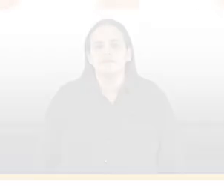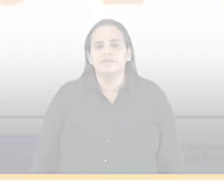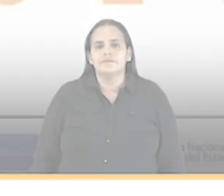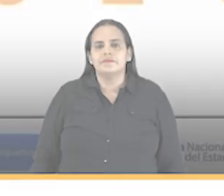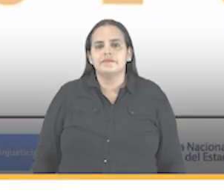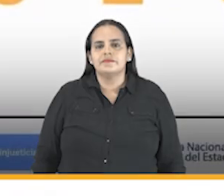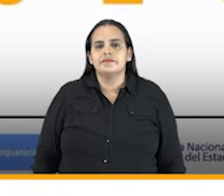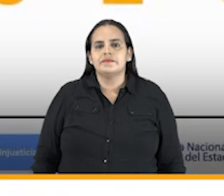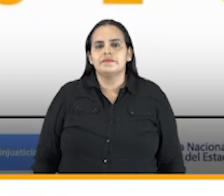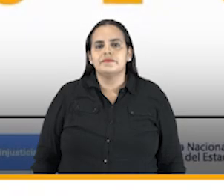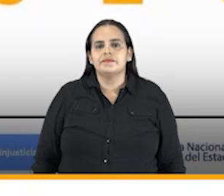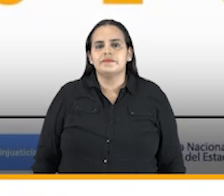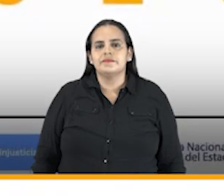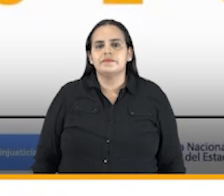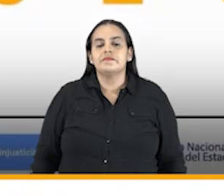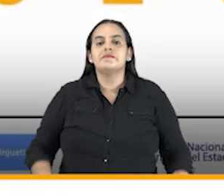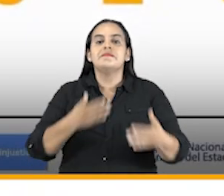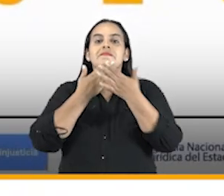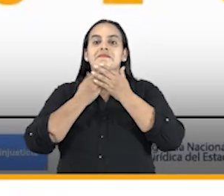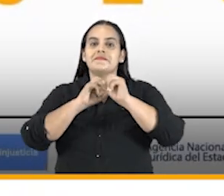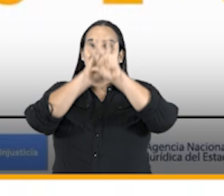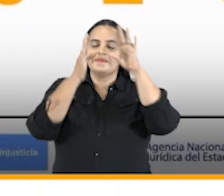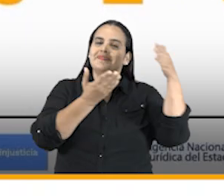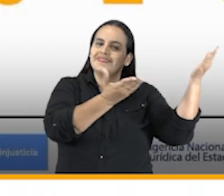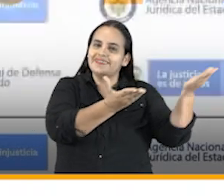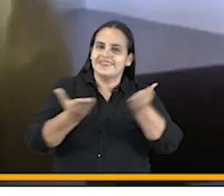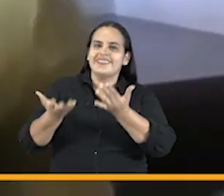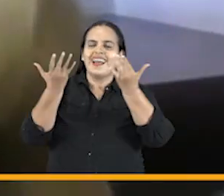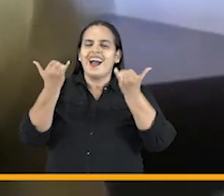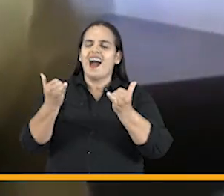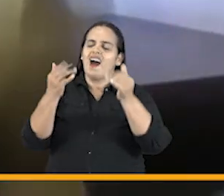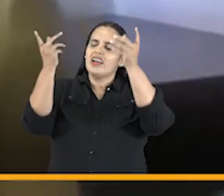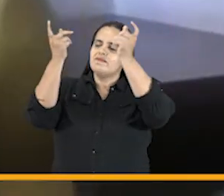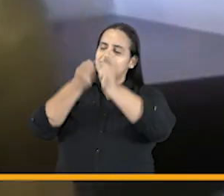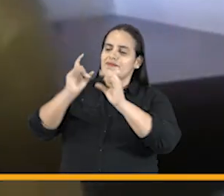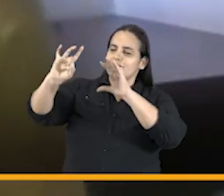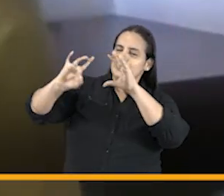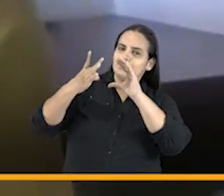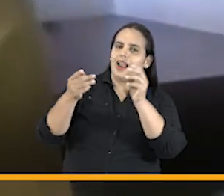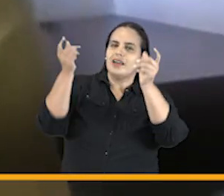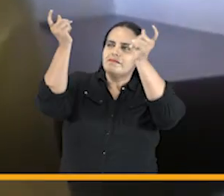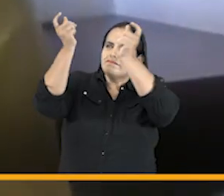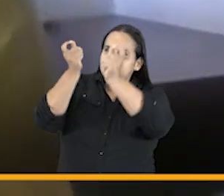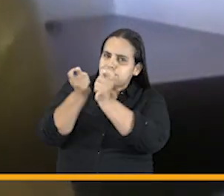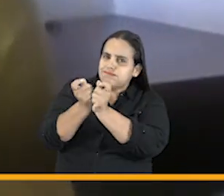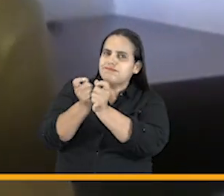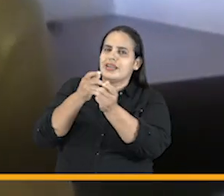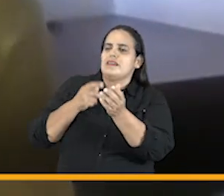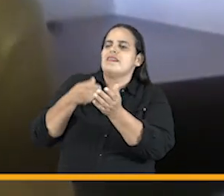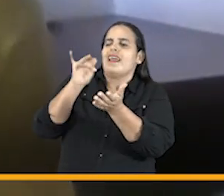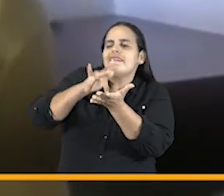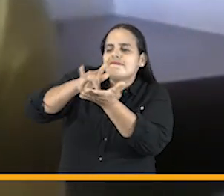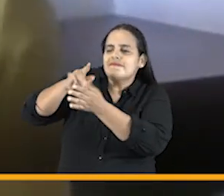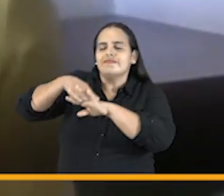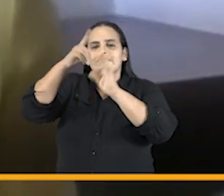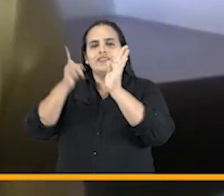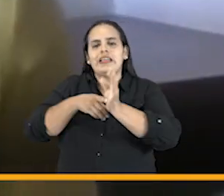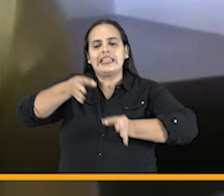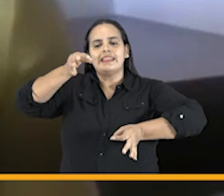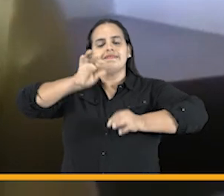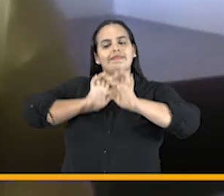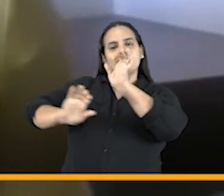¡Buenos días! Bienvenidos a la Audiencia Virtual de Rendición de Cuentas de la Agencia Nacional de Defensa Jurídica del Estado.